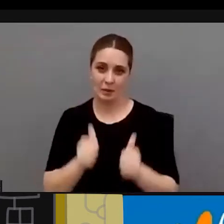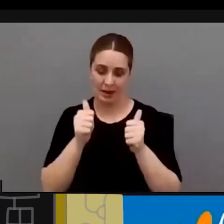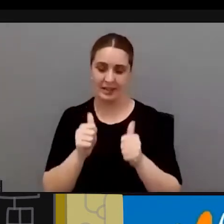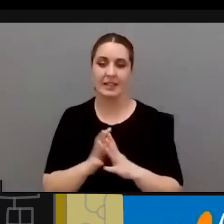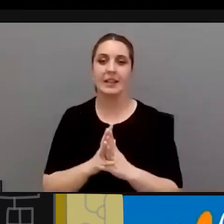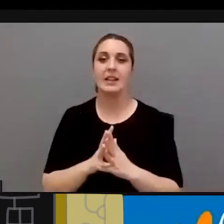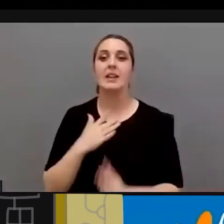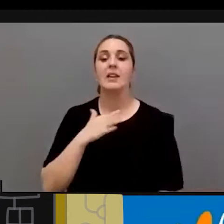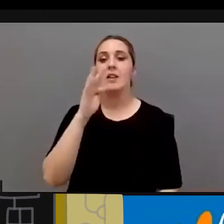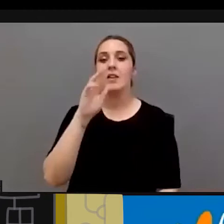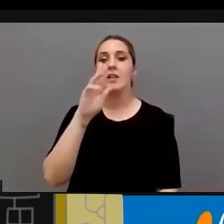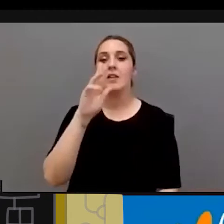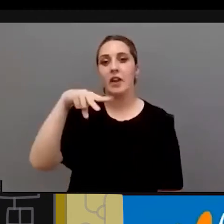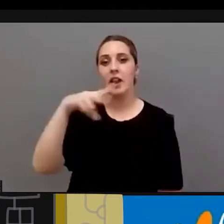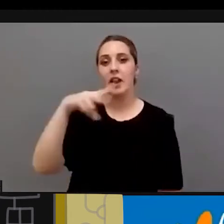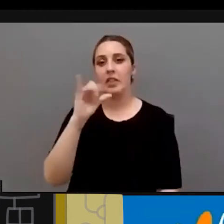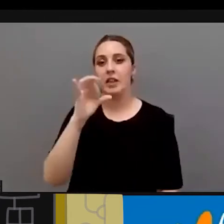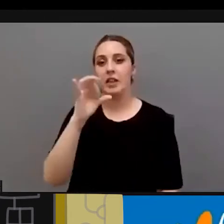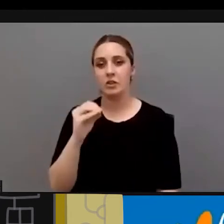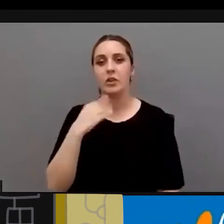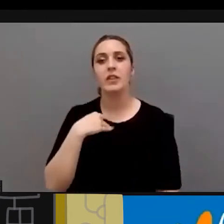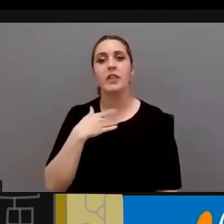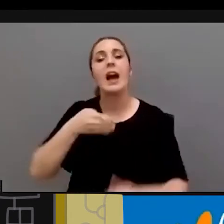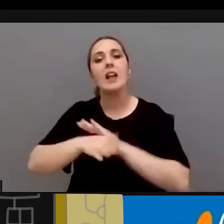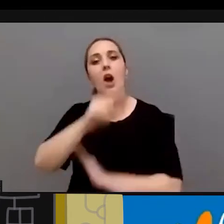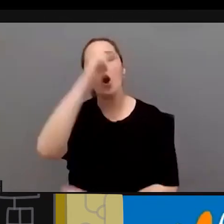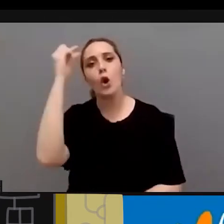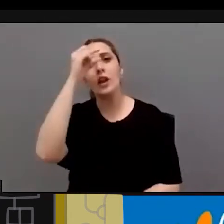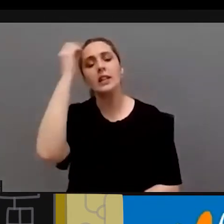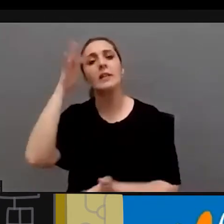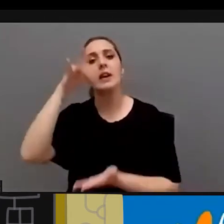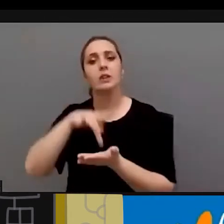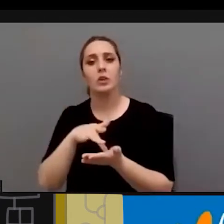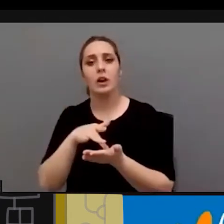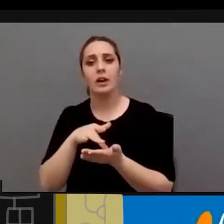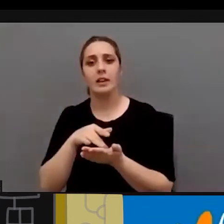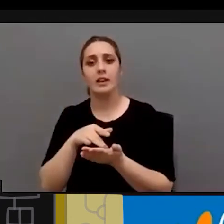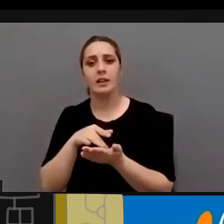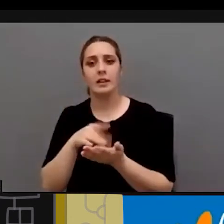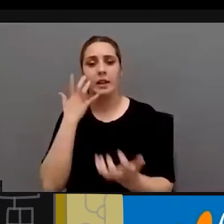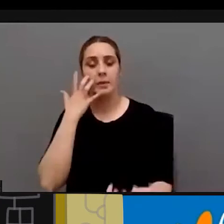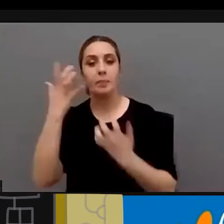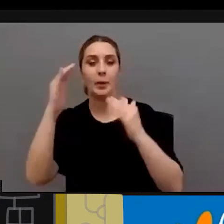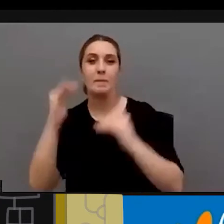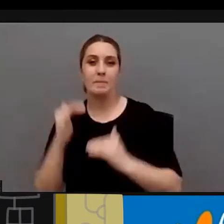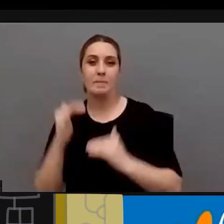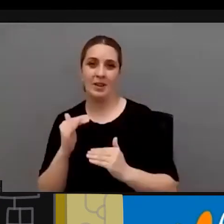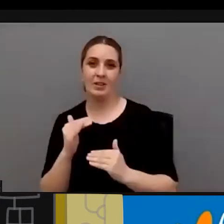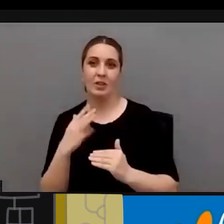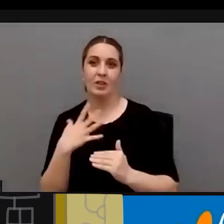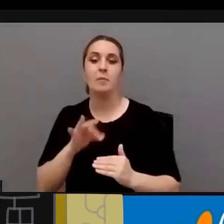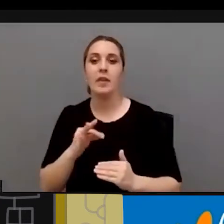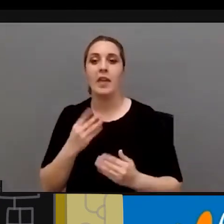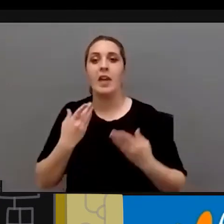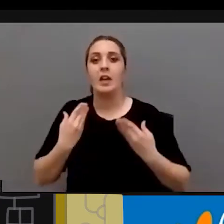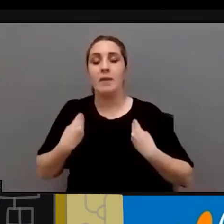Francisco Hugo dice la accesibilidad cognitiva tiene el problema de que no es tan aparente y puede causar dificultades en el día a día y